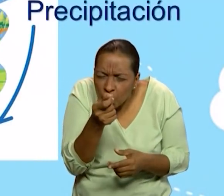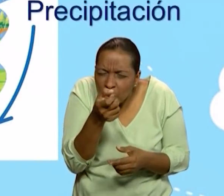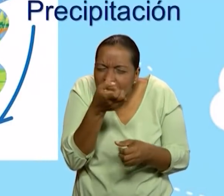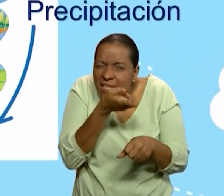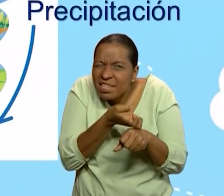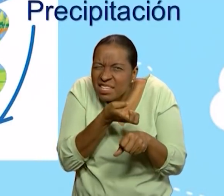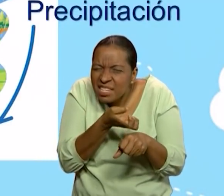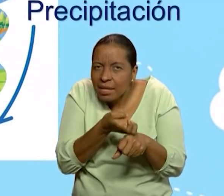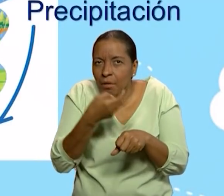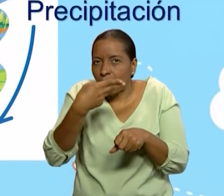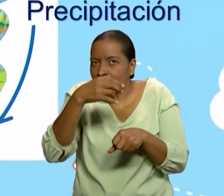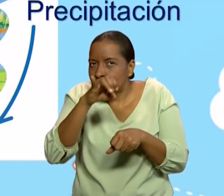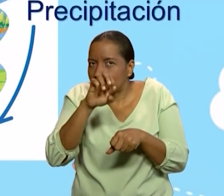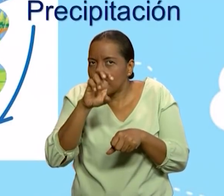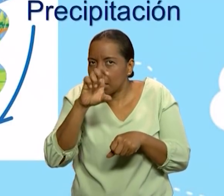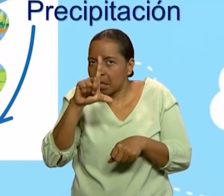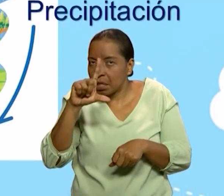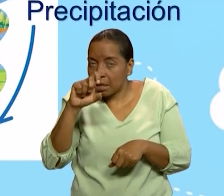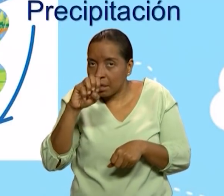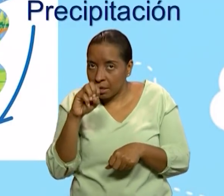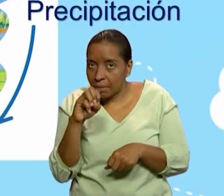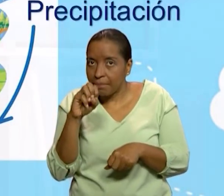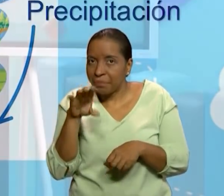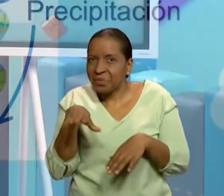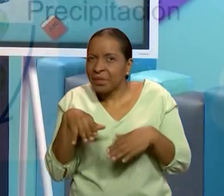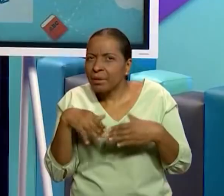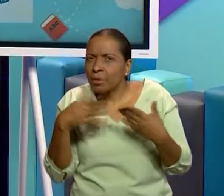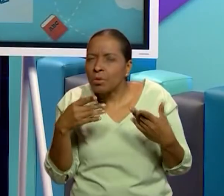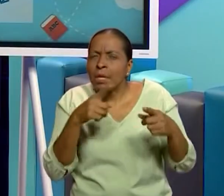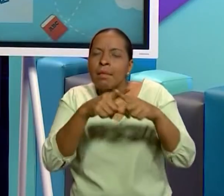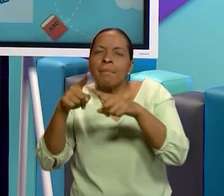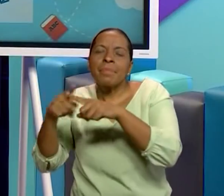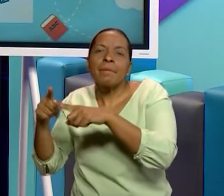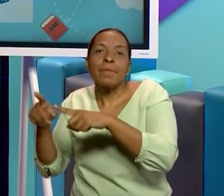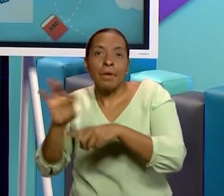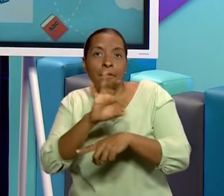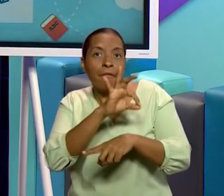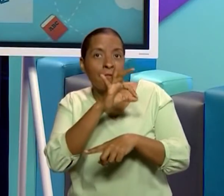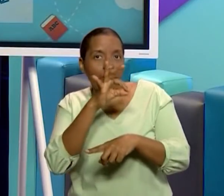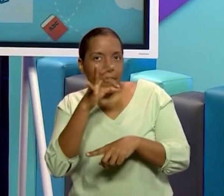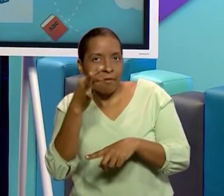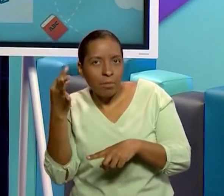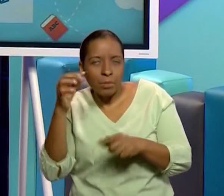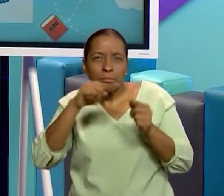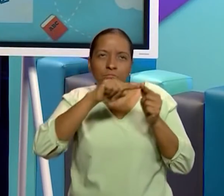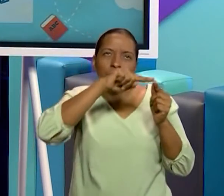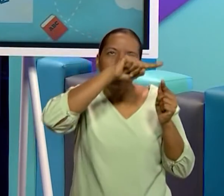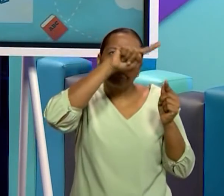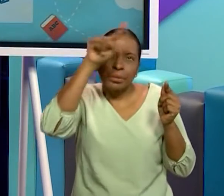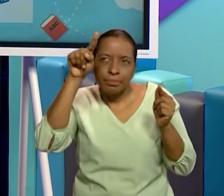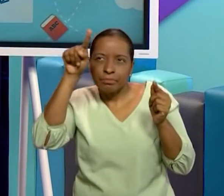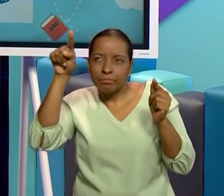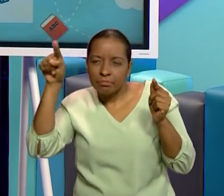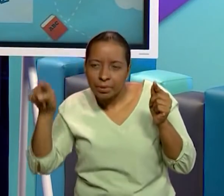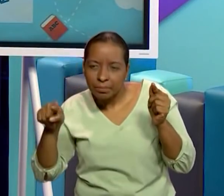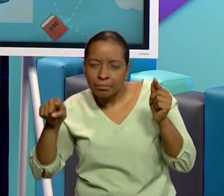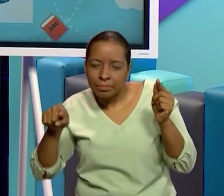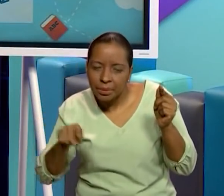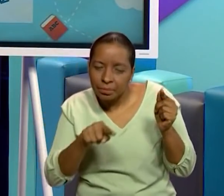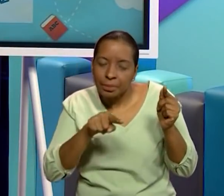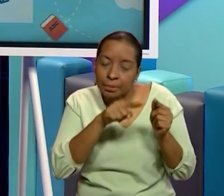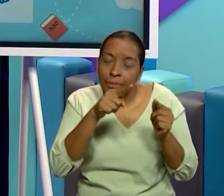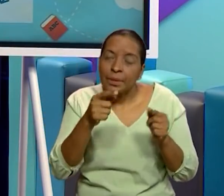libremente. A esto se le llama escorrentía. Y el ciclo vuelve a empezar porque el agua es